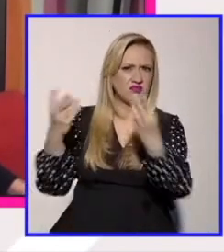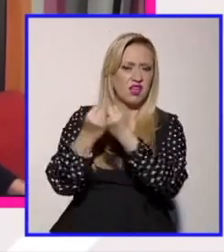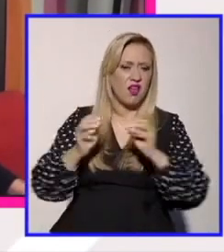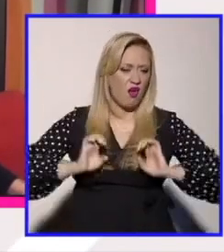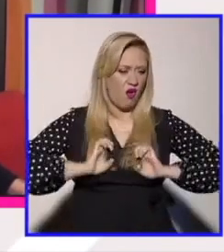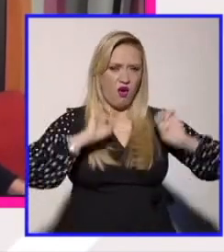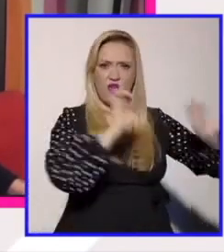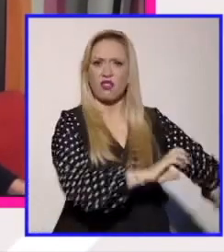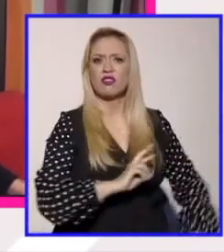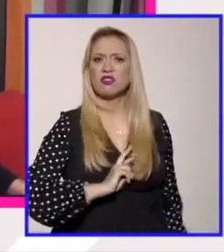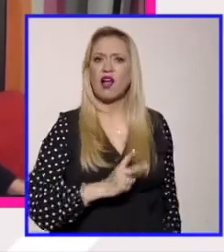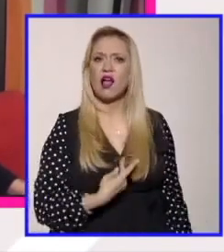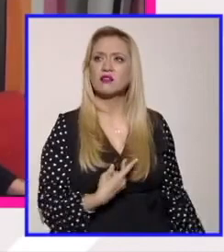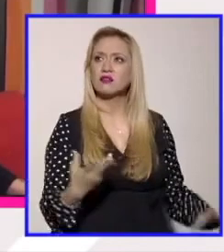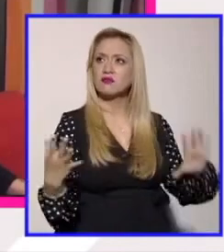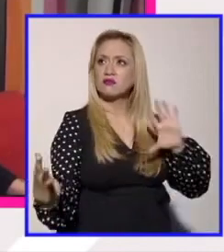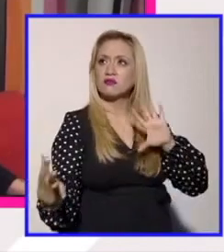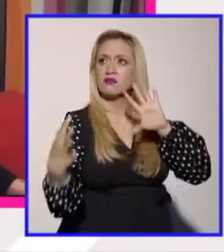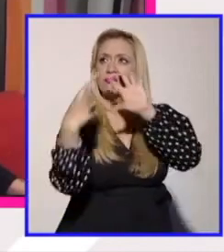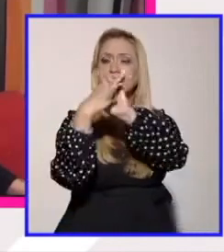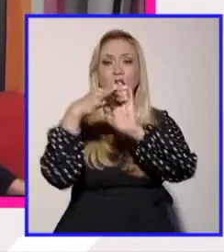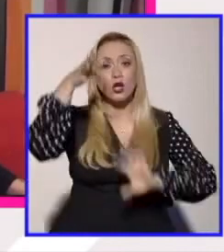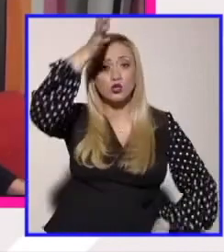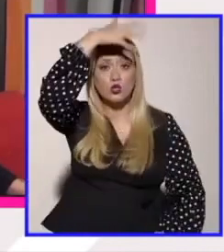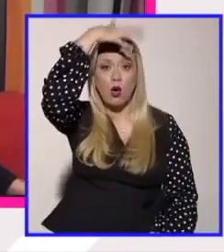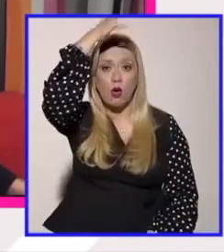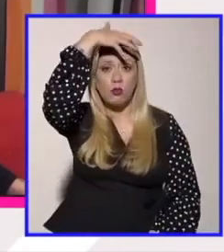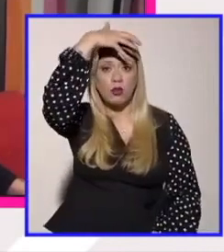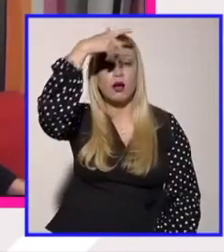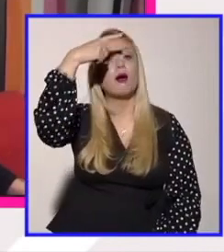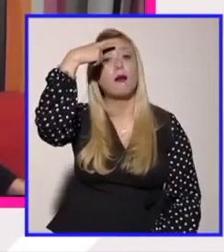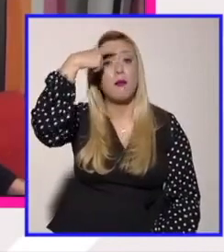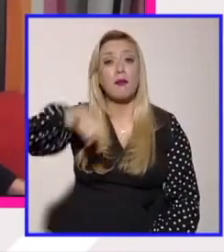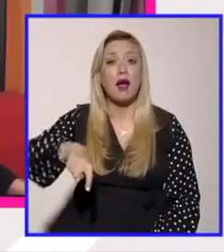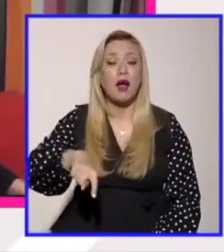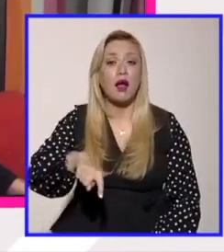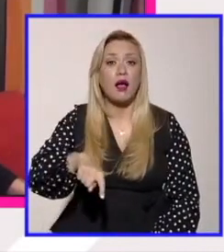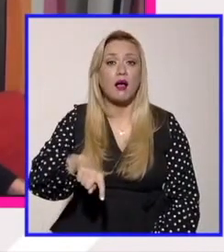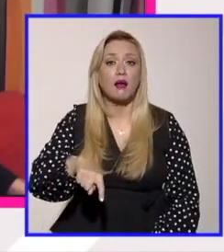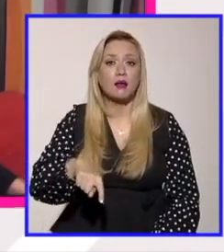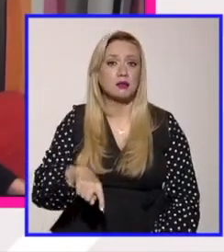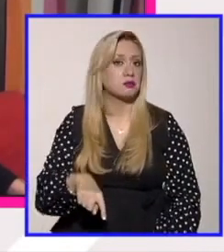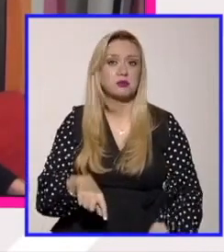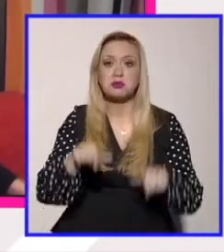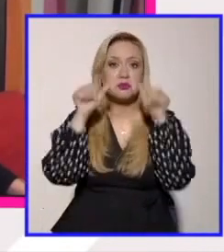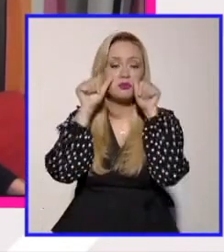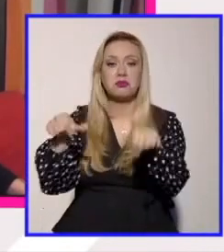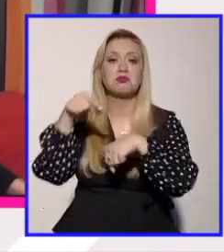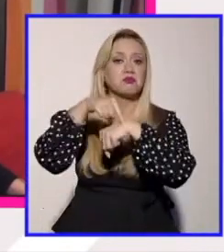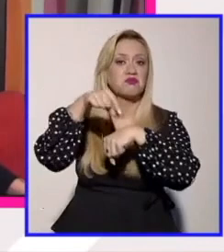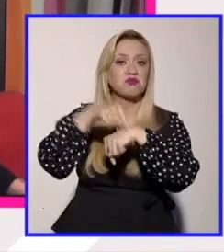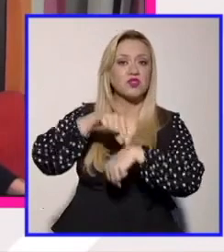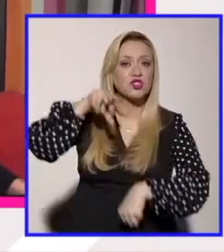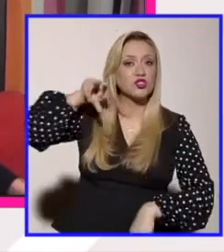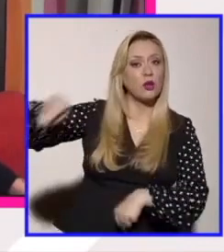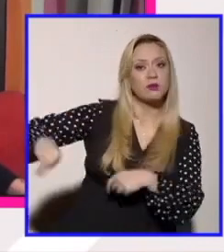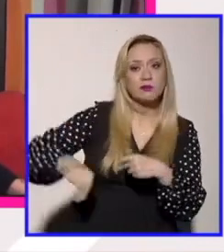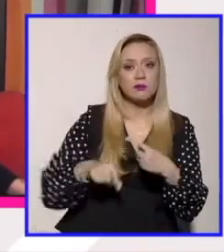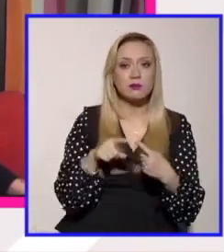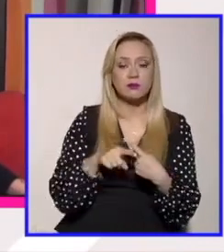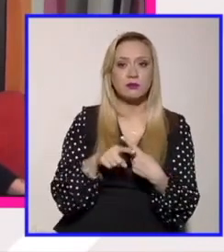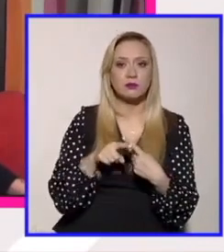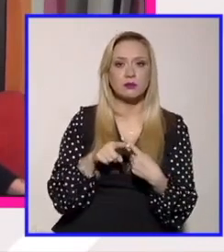se aliaron con la administración de Trump para que no haya servicios de salud por ejemplo para que